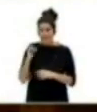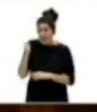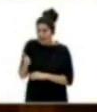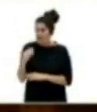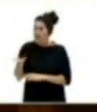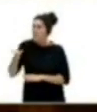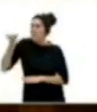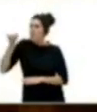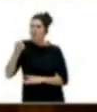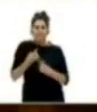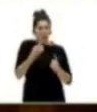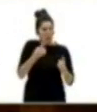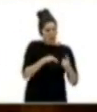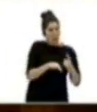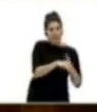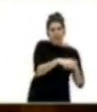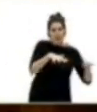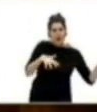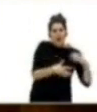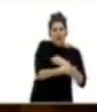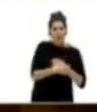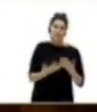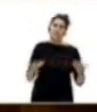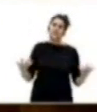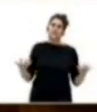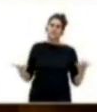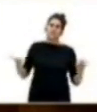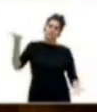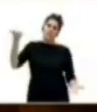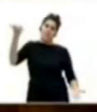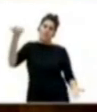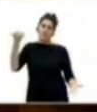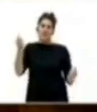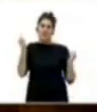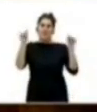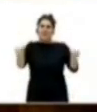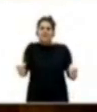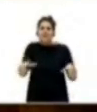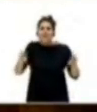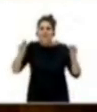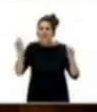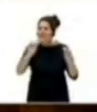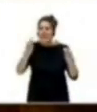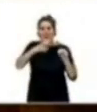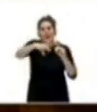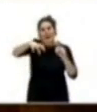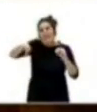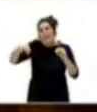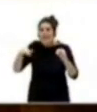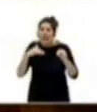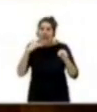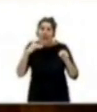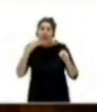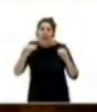y más pobreza para la mayoría. Eso no es salir de la crisis, señores. Eso es repartir miseria, que no es lo mismo.